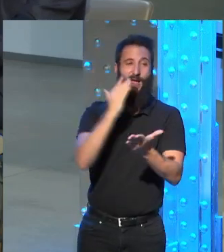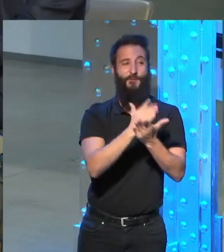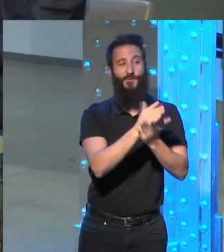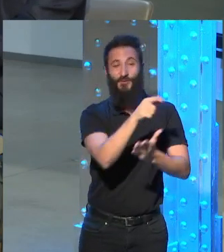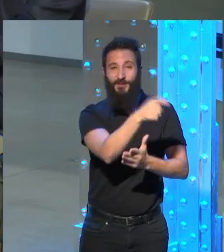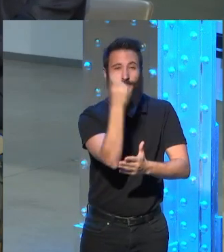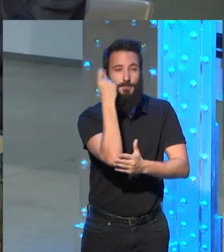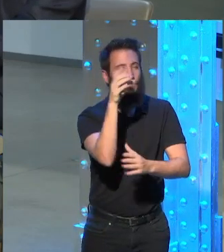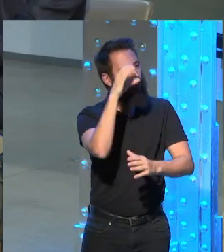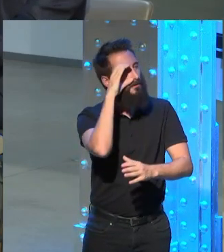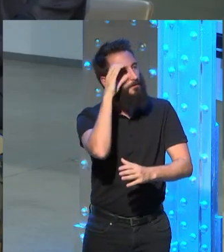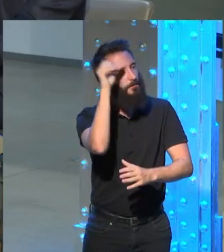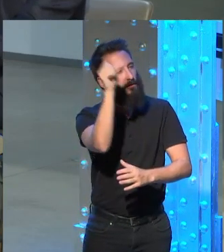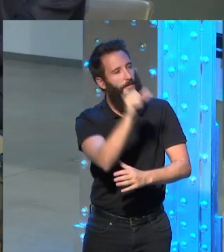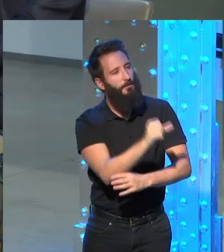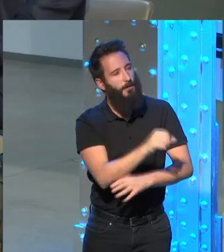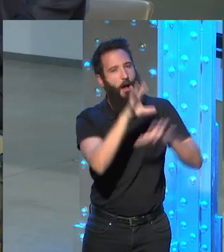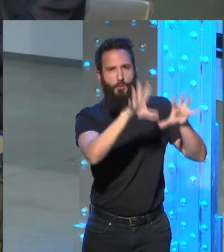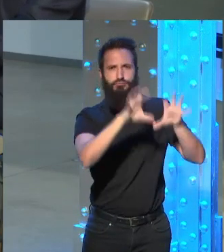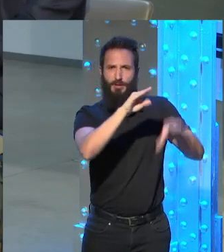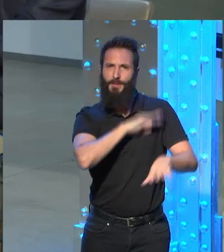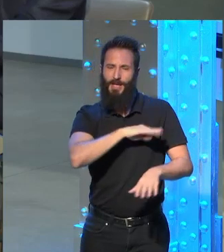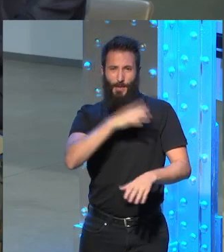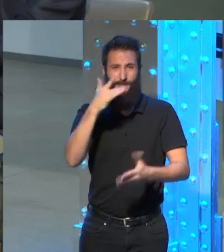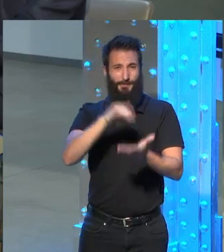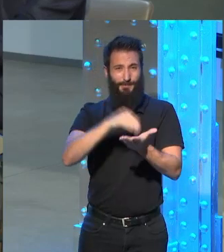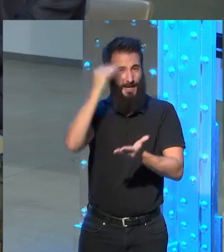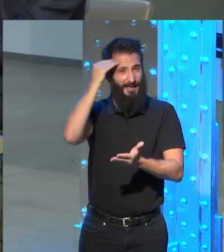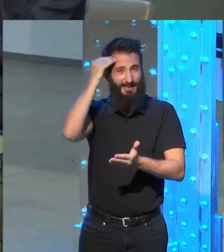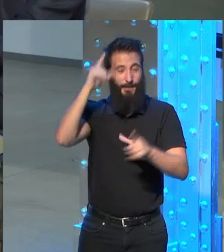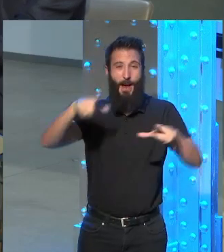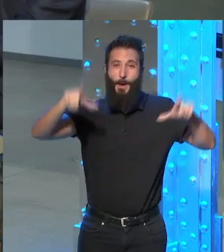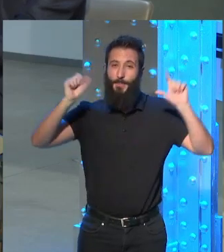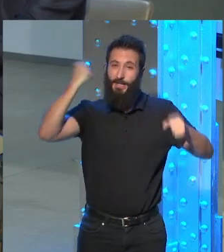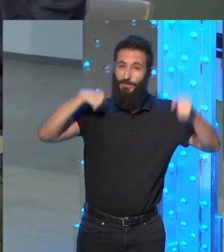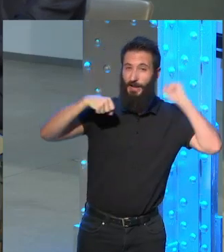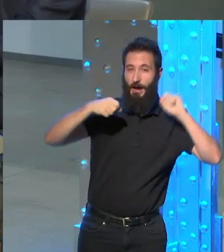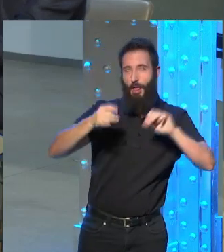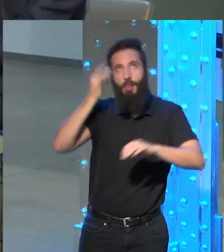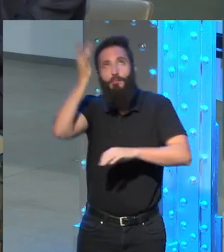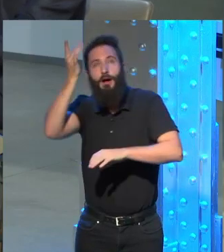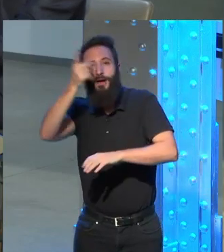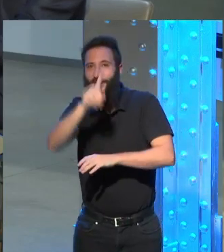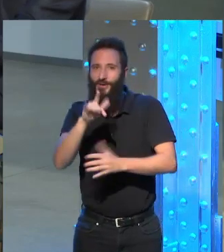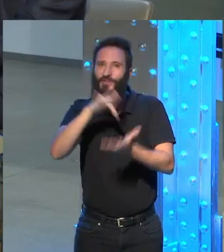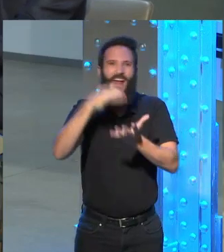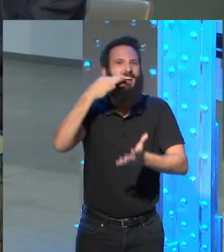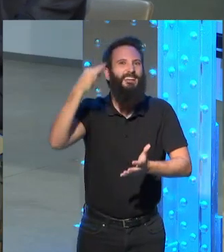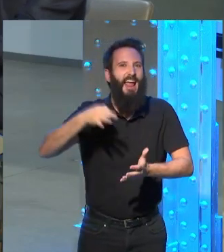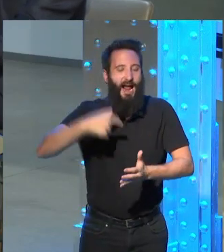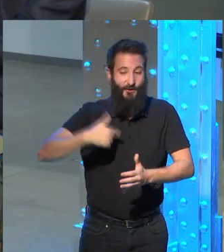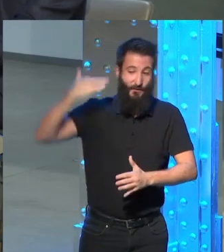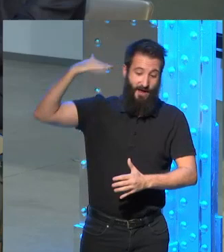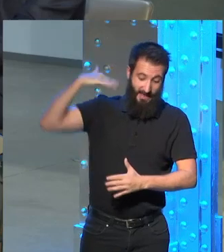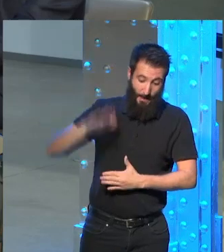que un personaje que creía inventado en realidad era un personaje que yo había conocido en mi infancia y vaya usted